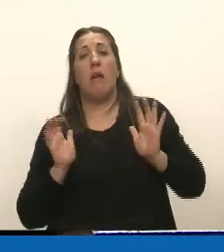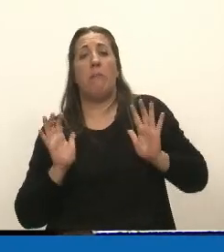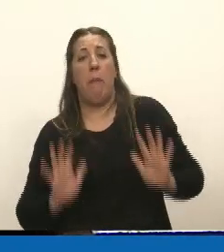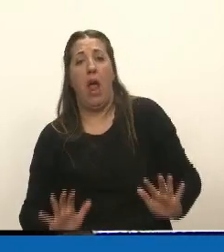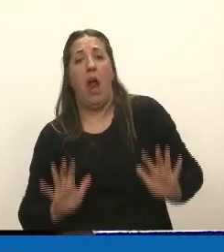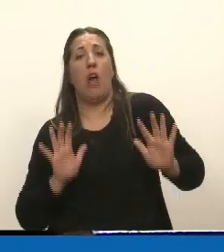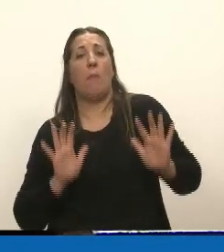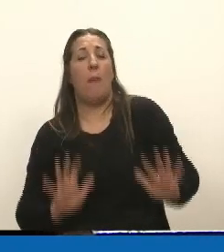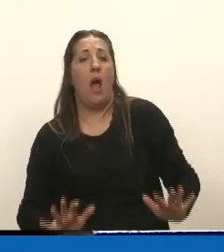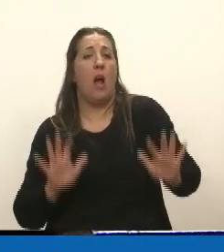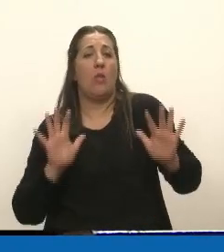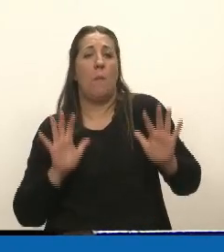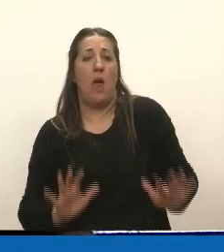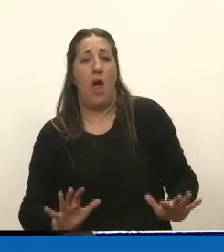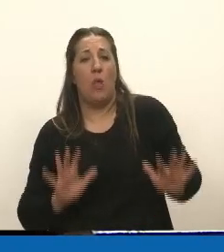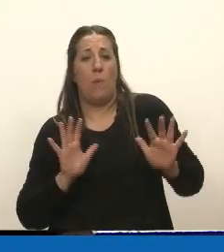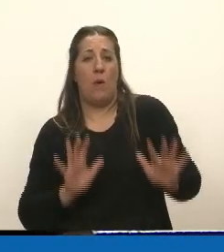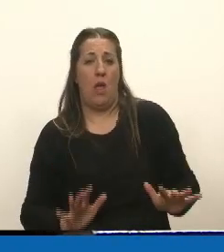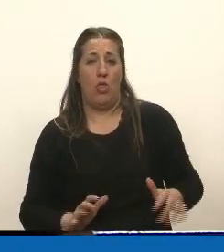esperando.